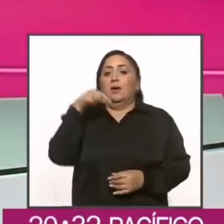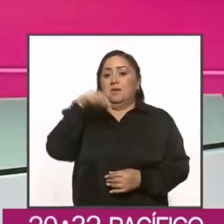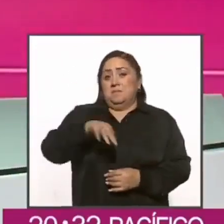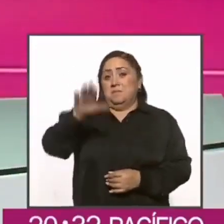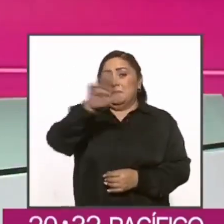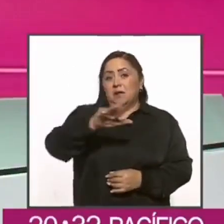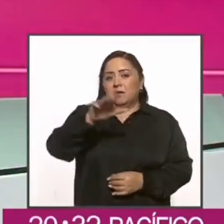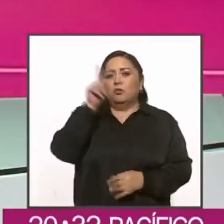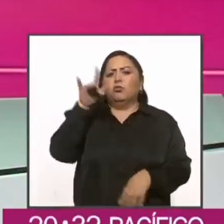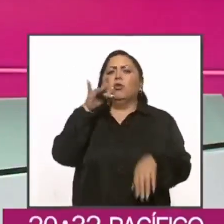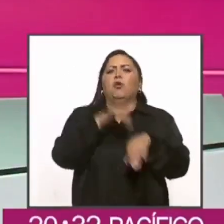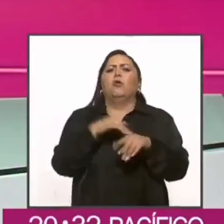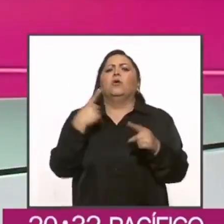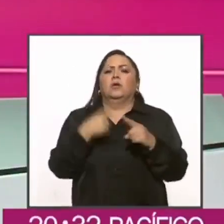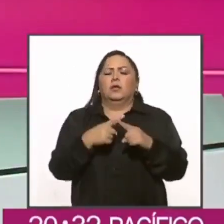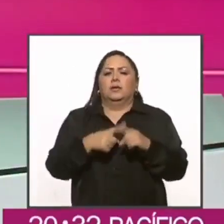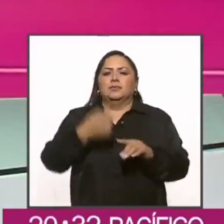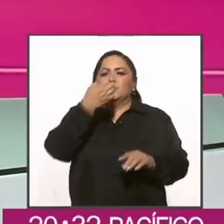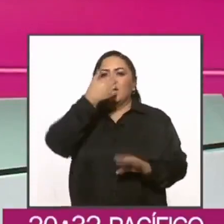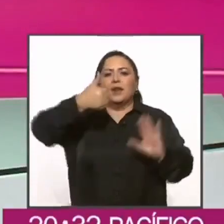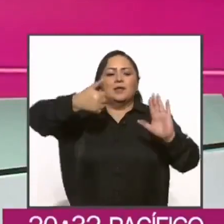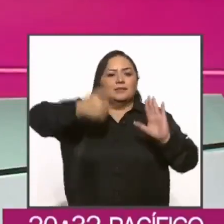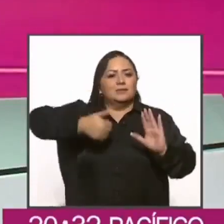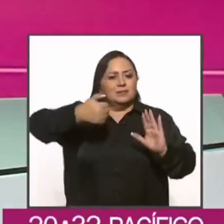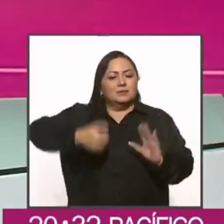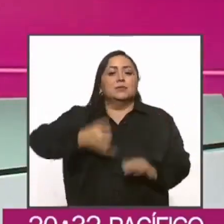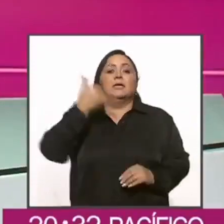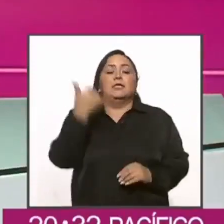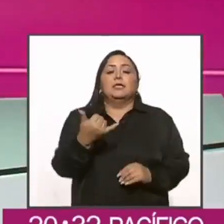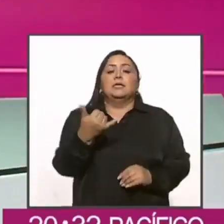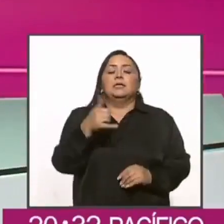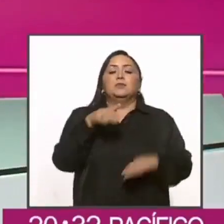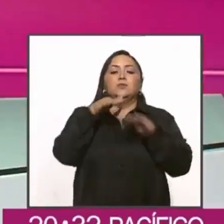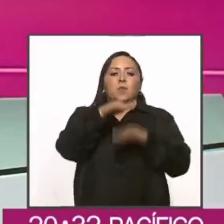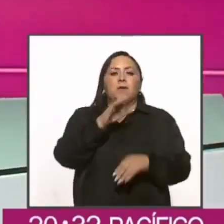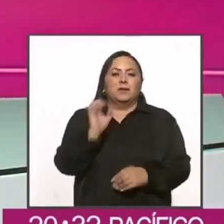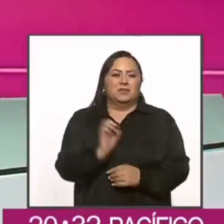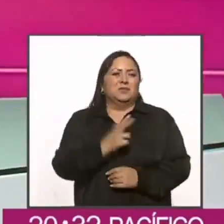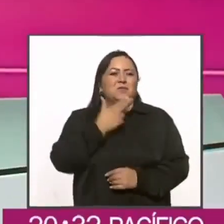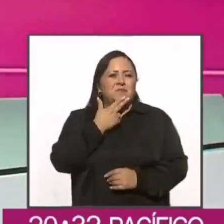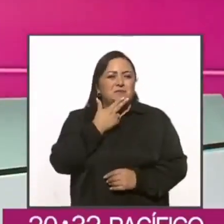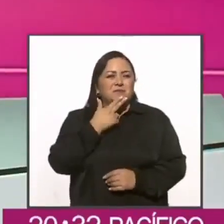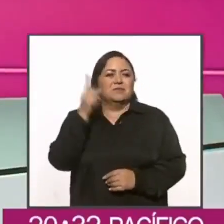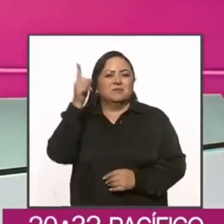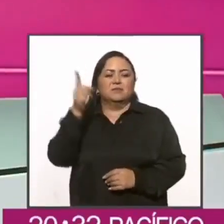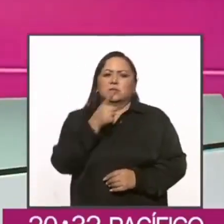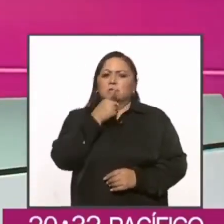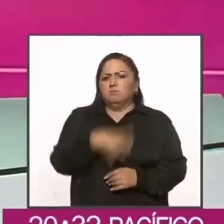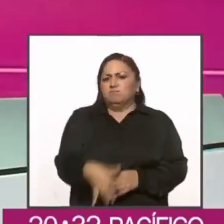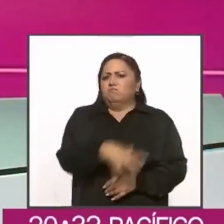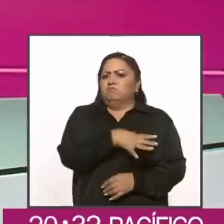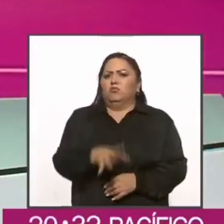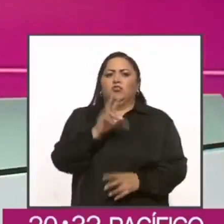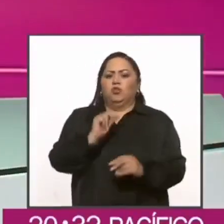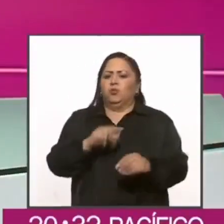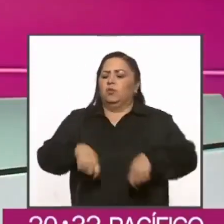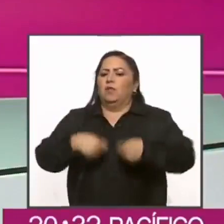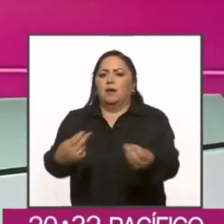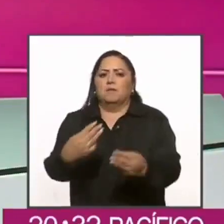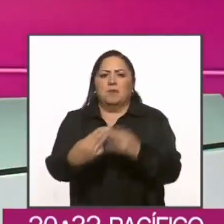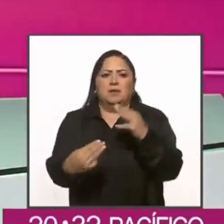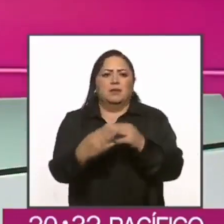Este miércoles tocó el turno a los de sexto de primaria y sobre el caso de Chihuahua que se resiste a entregar estos